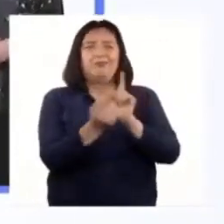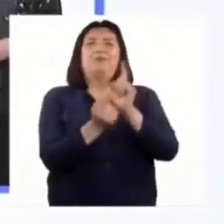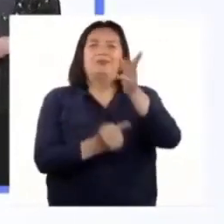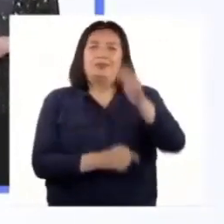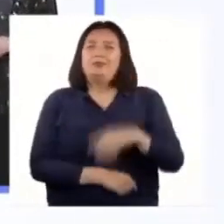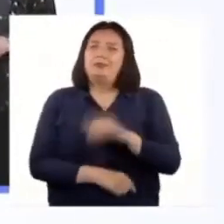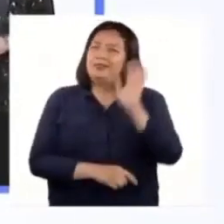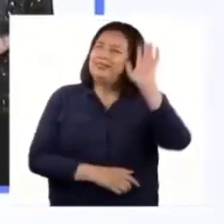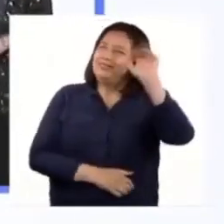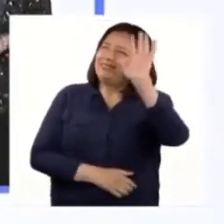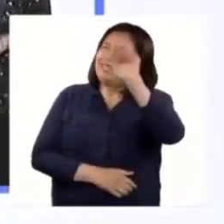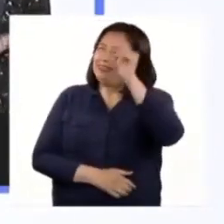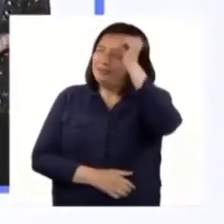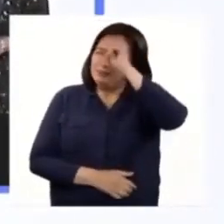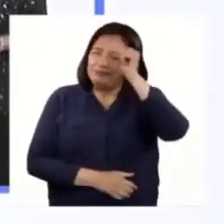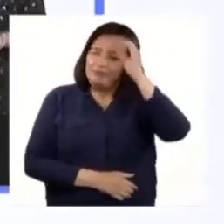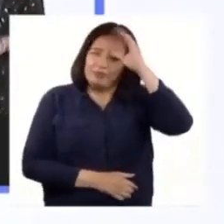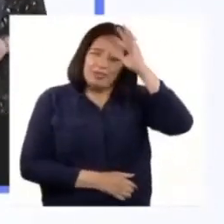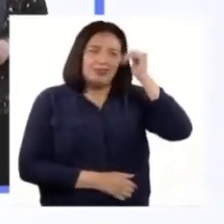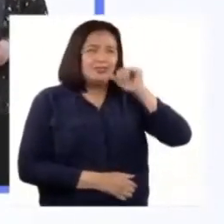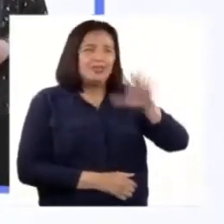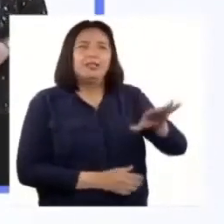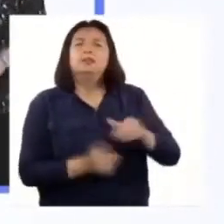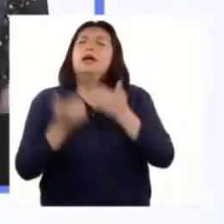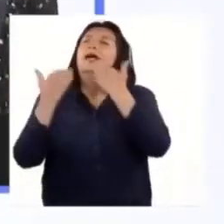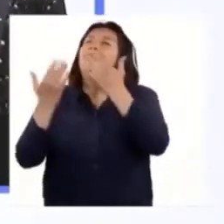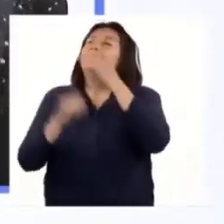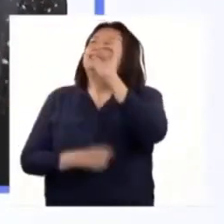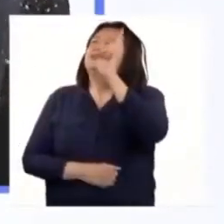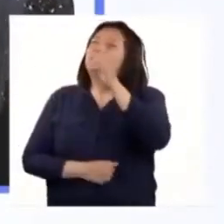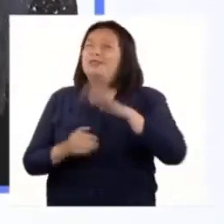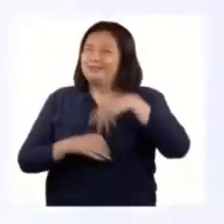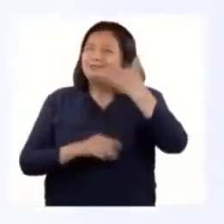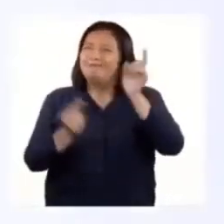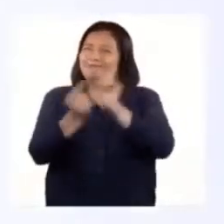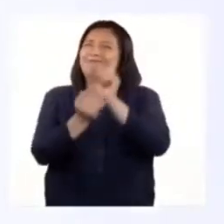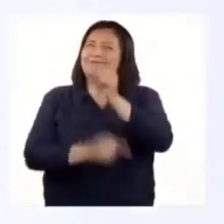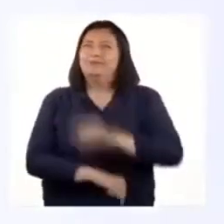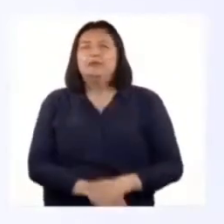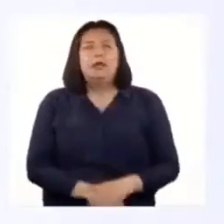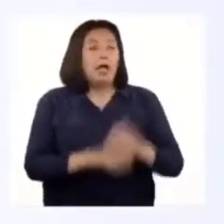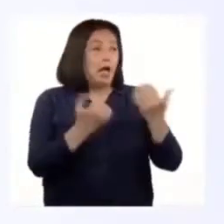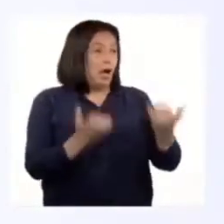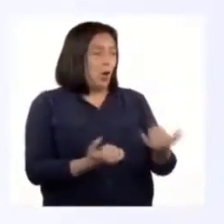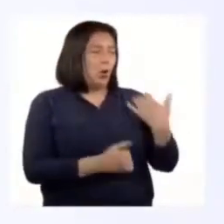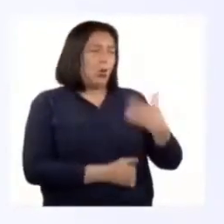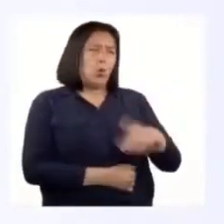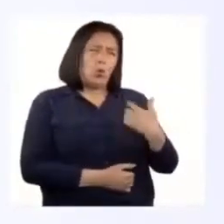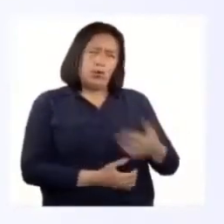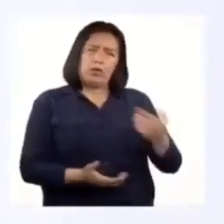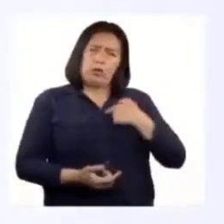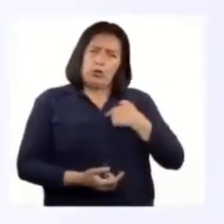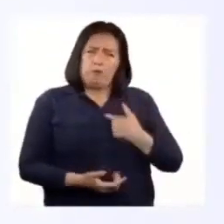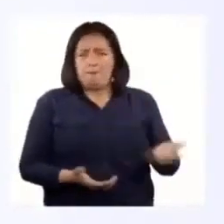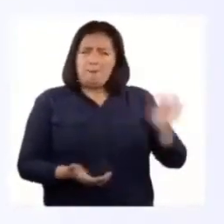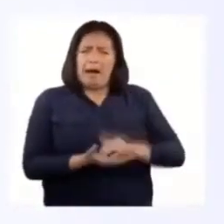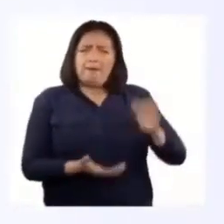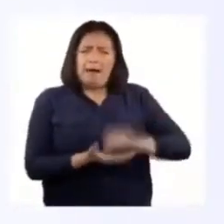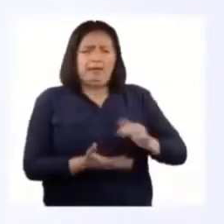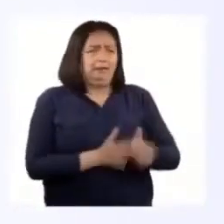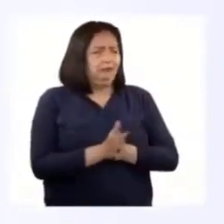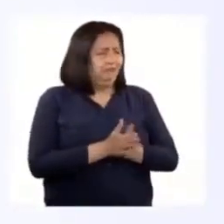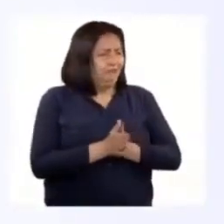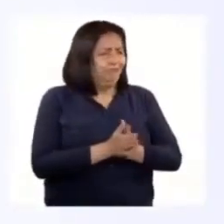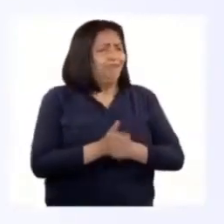Patricia. B. Chao, chicas y chicos. B. Gracias a usted, profe. ¡Hasta pronto! B. Ahora más que nunca me siento mucho más